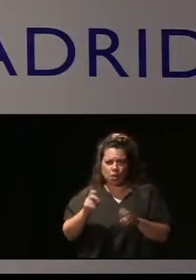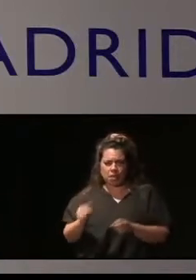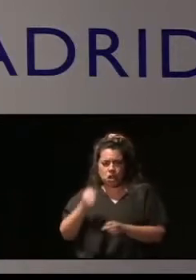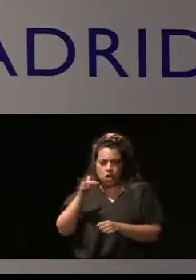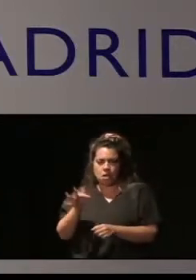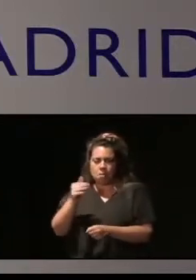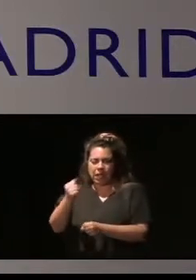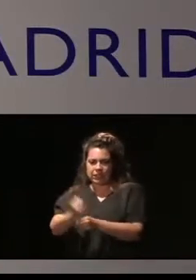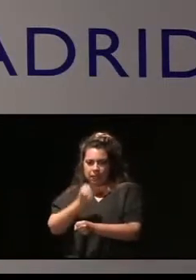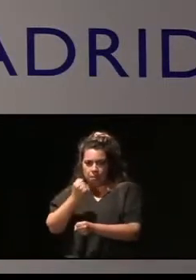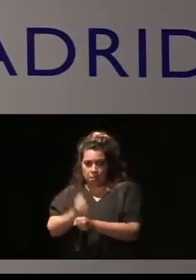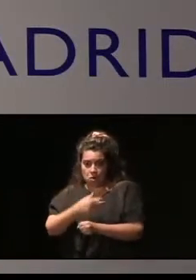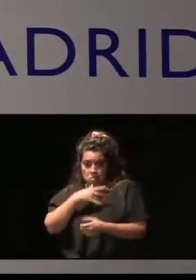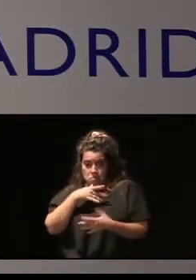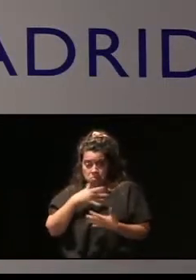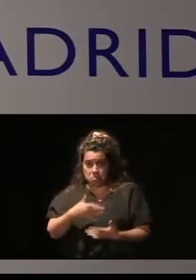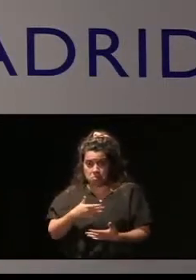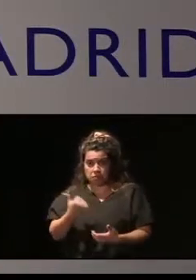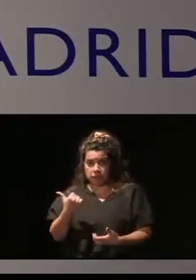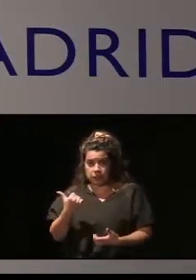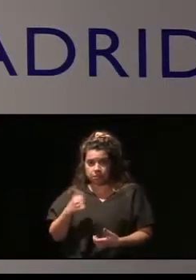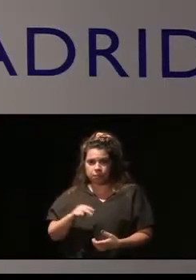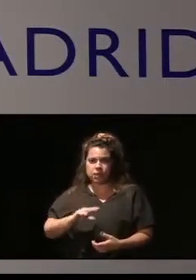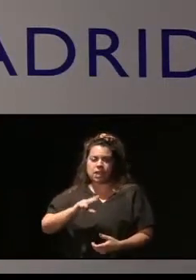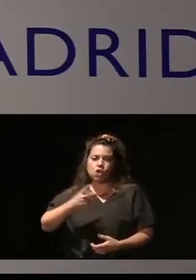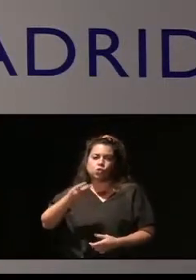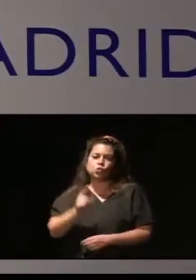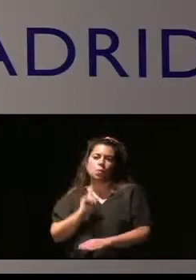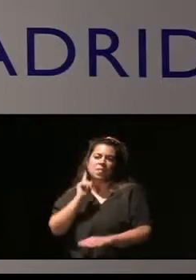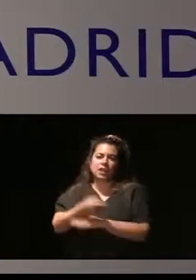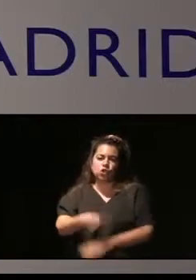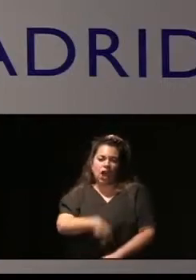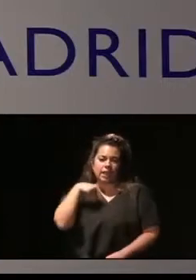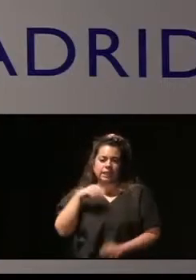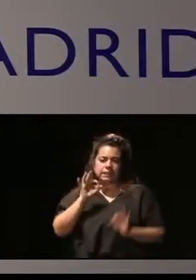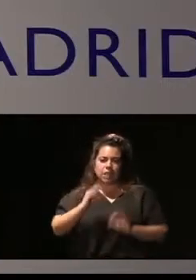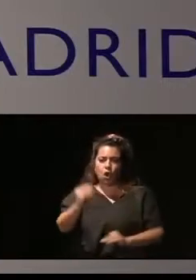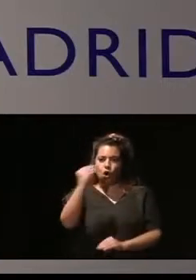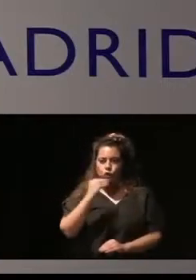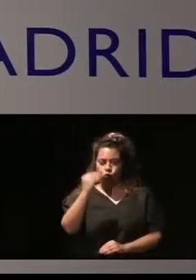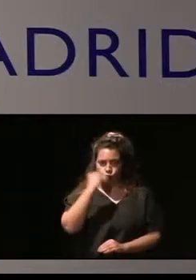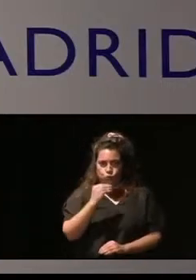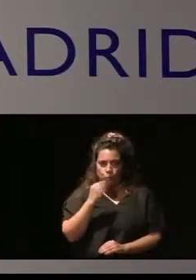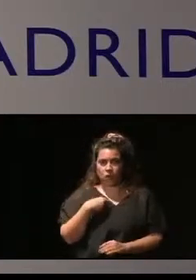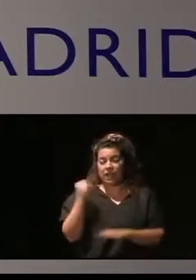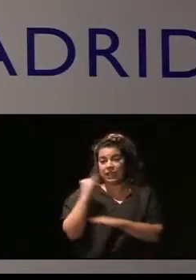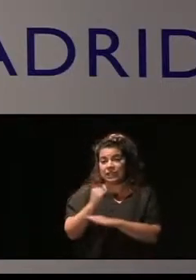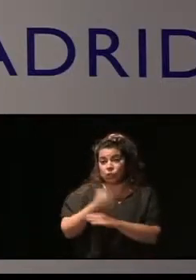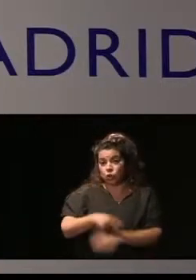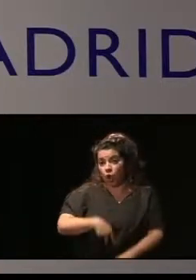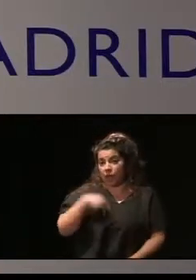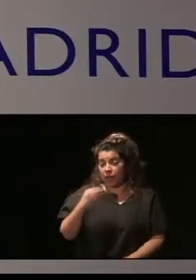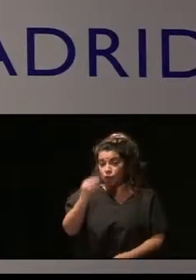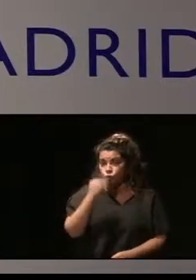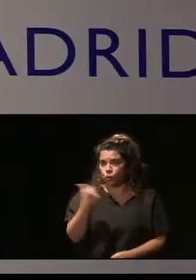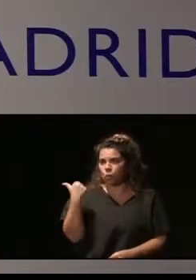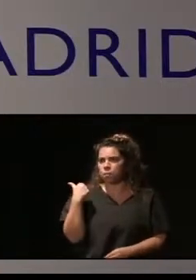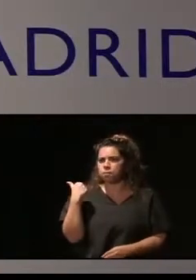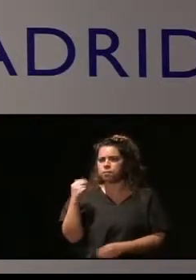actualidad se ocupa el cargo de subdirectora general de consumo del Instituto Municipal de Consumo. Su ponencia,